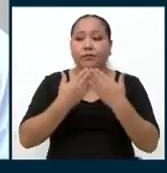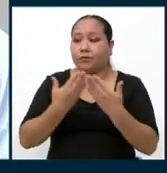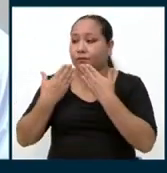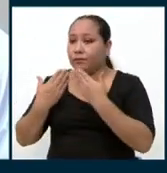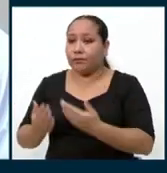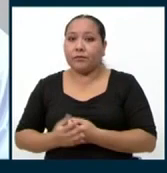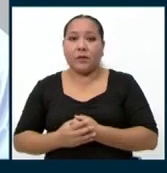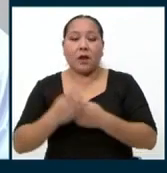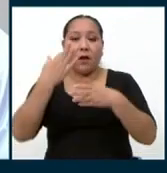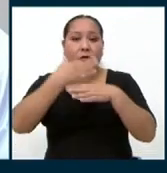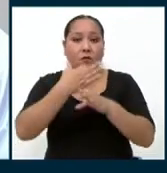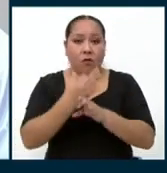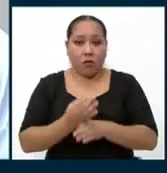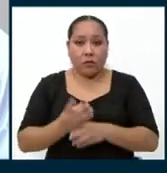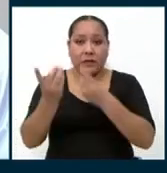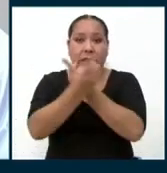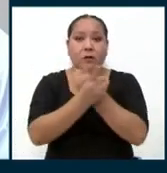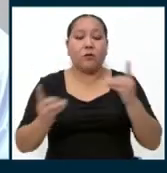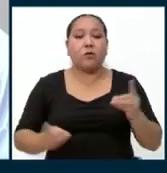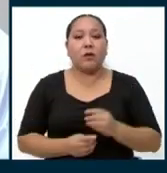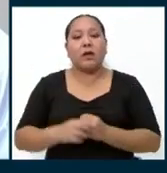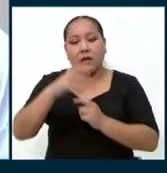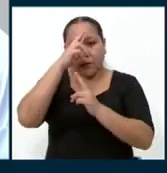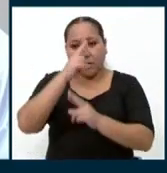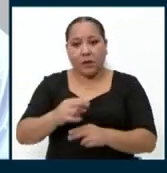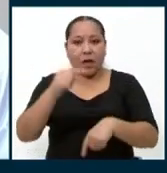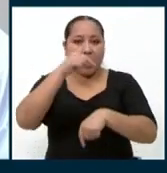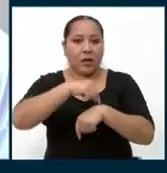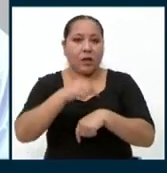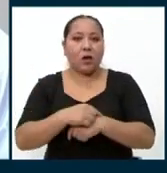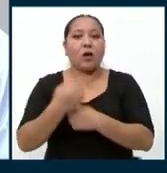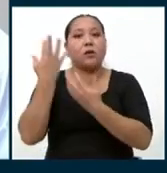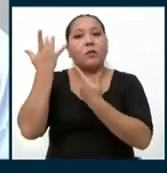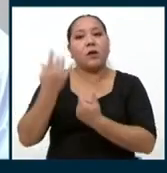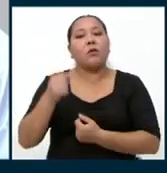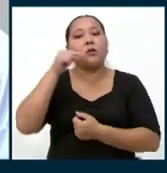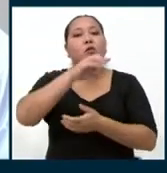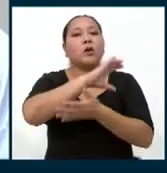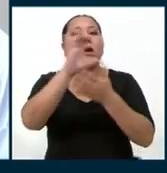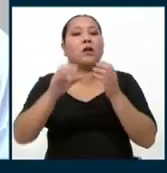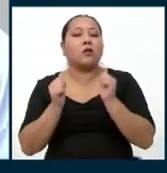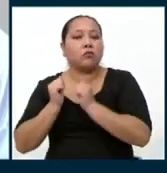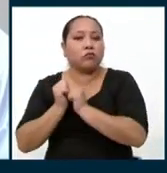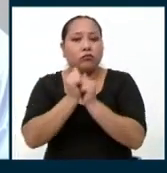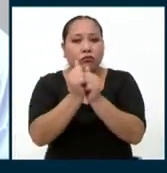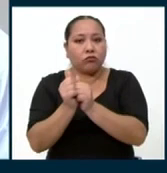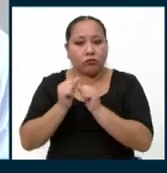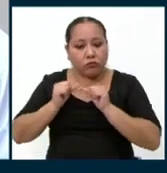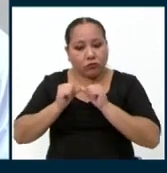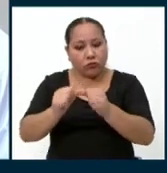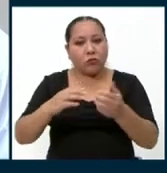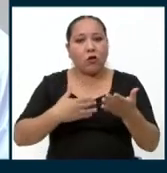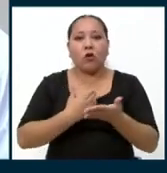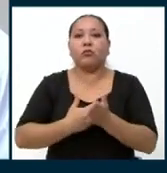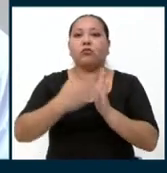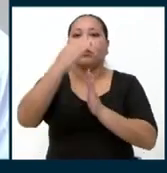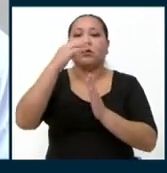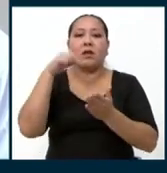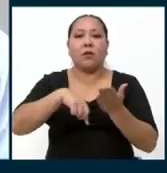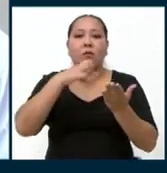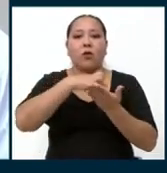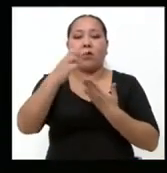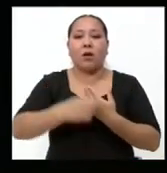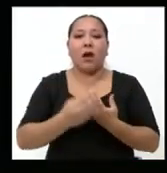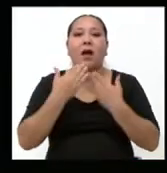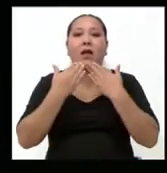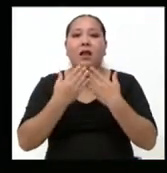las formas democráticas y el ceñirse al tiempo, que esperamos sea una característica que nos acompañe durante todo este programa. A la audiencia, gracias